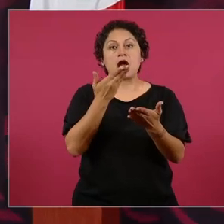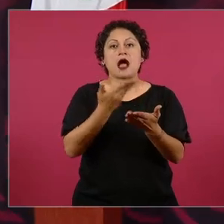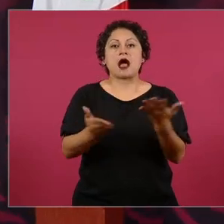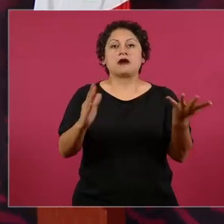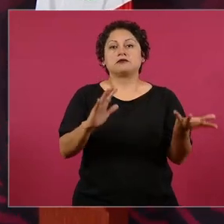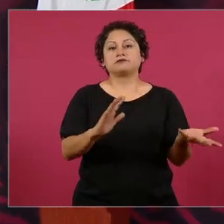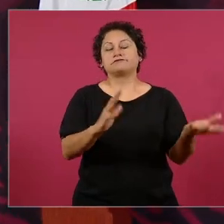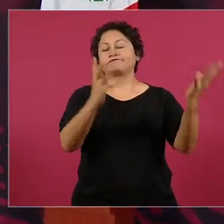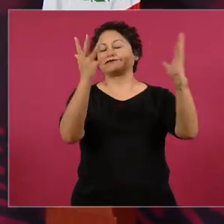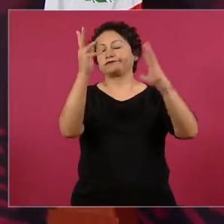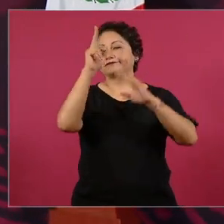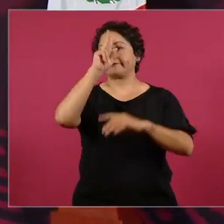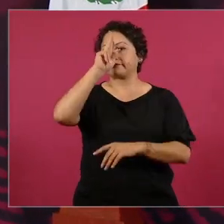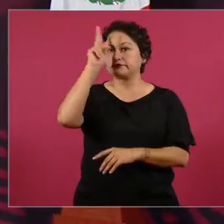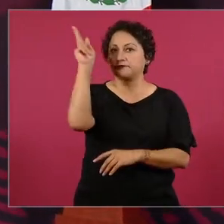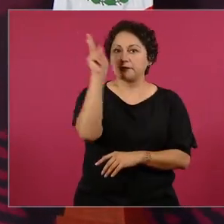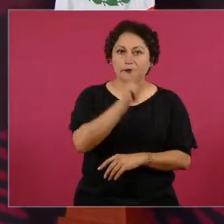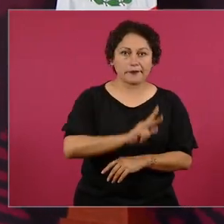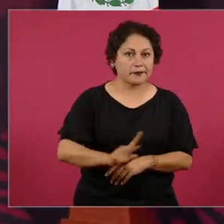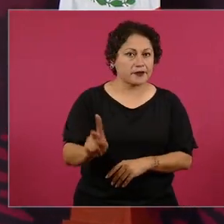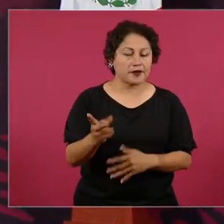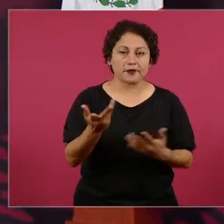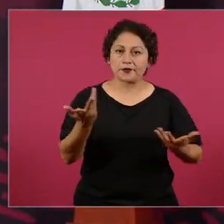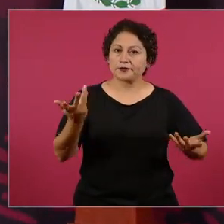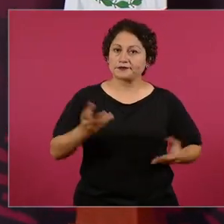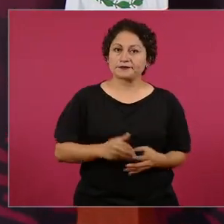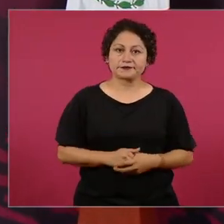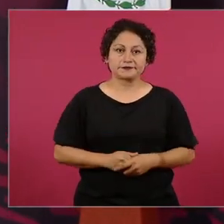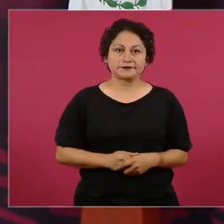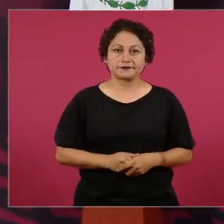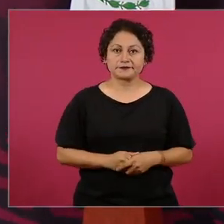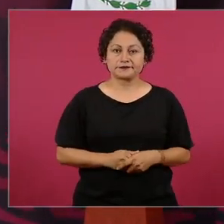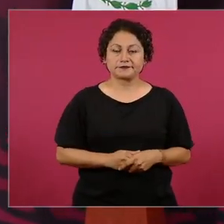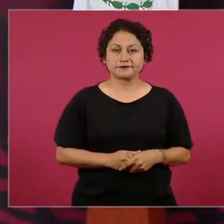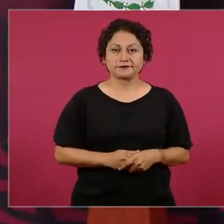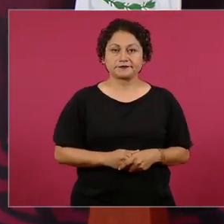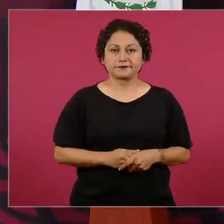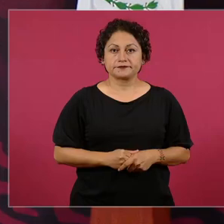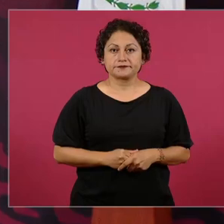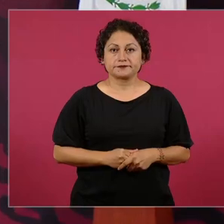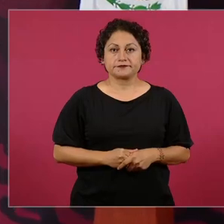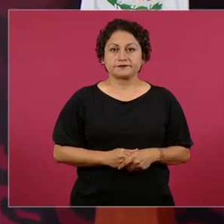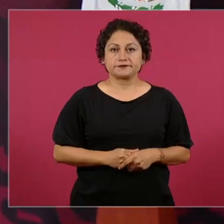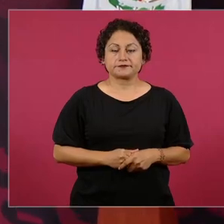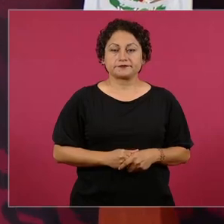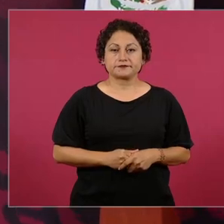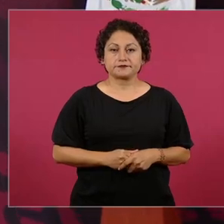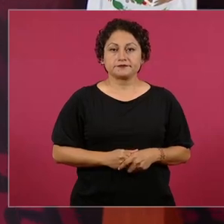cada vez está peor.